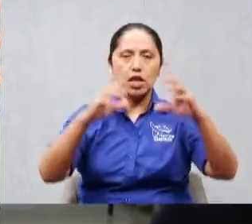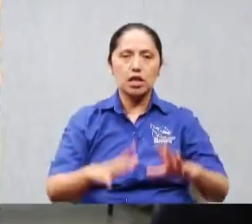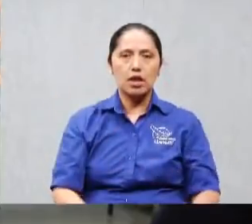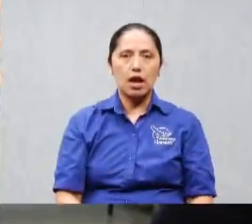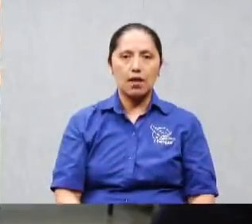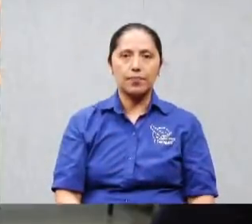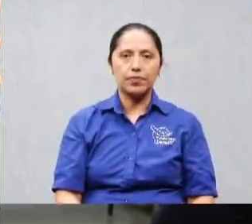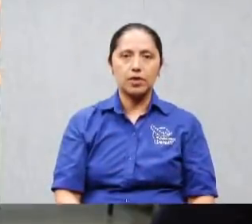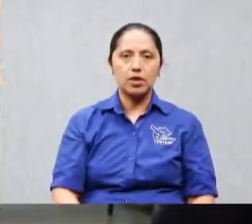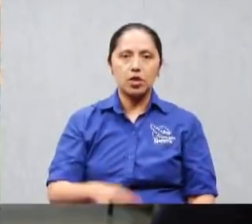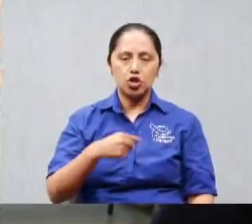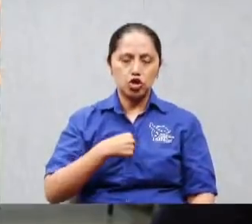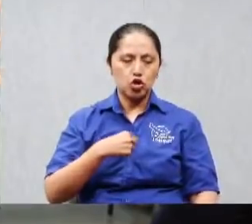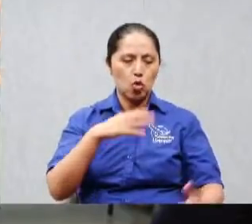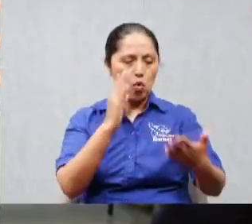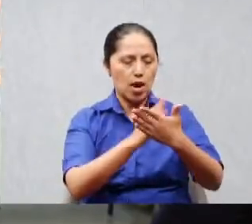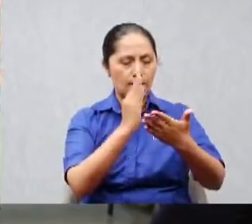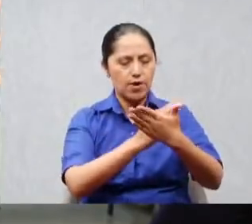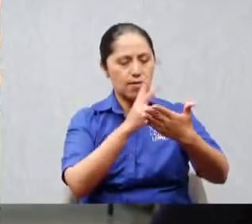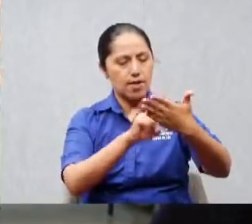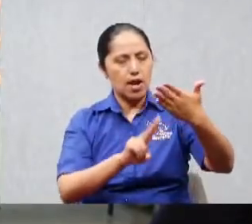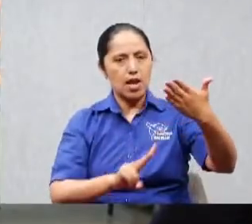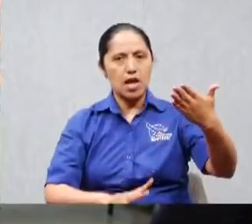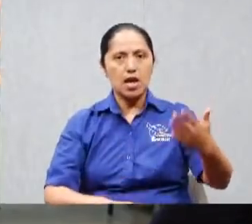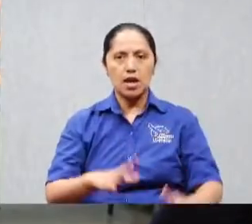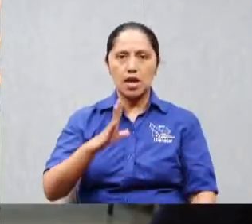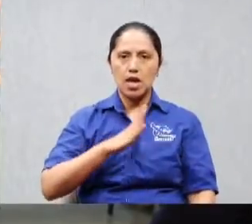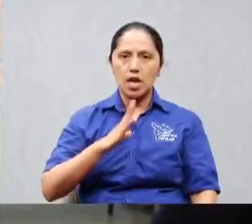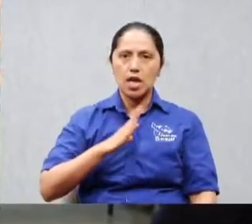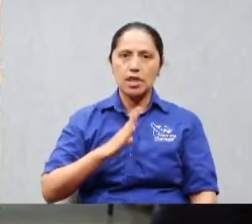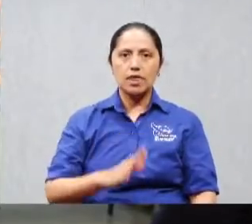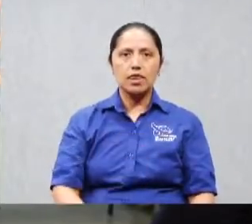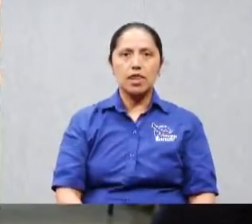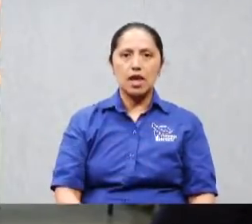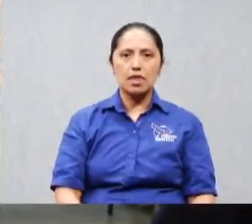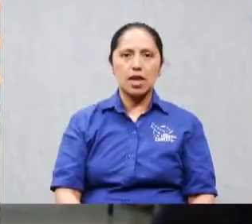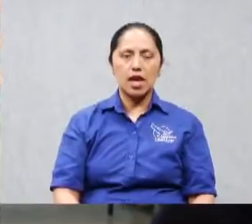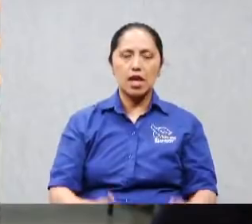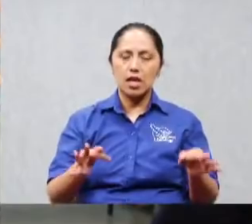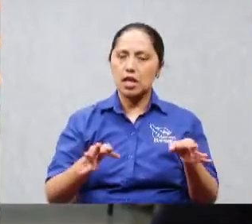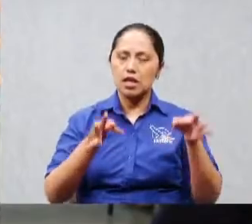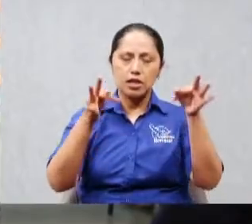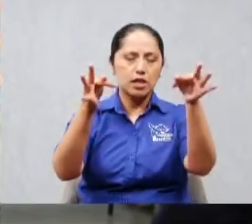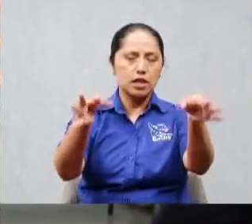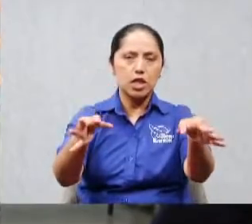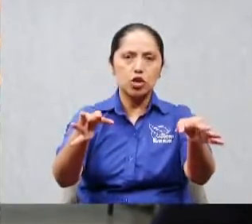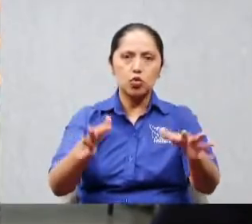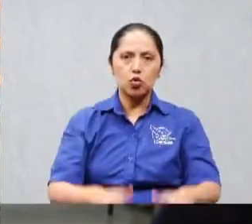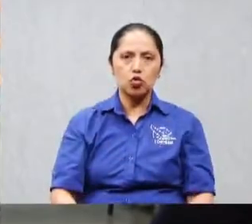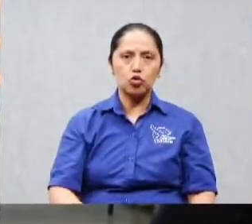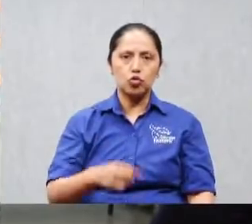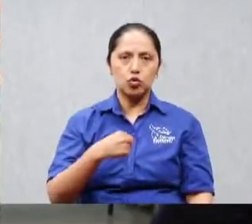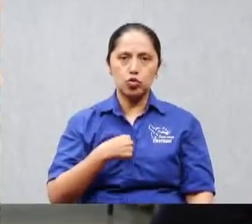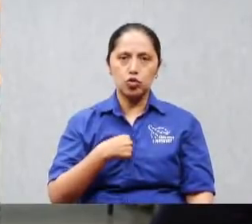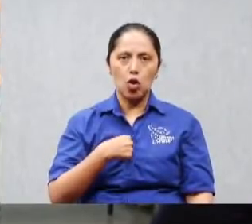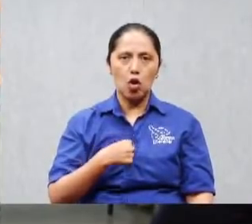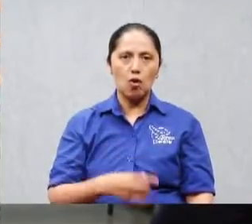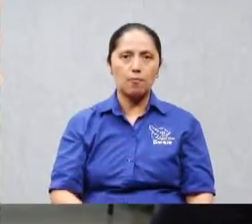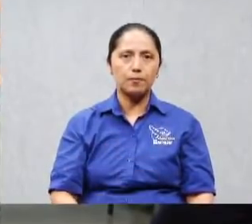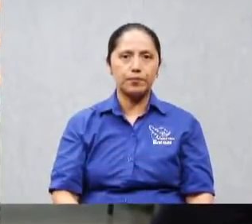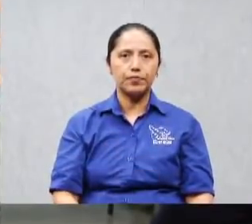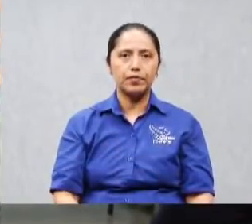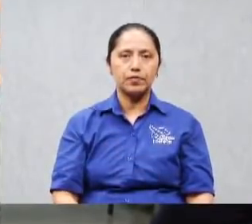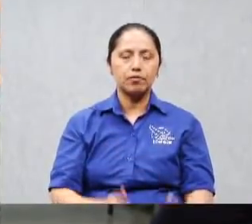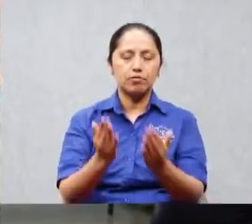no sé cuántos títulos me han dado he estudiado la Biblia hasta el cansancio y no me